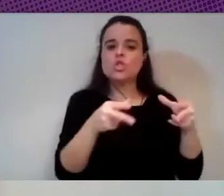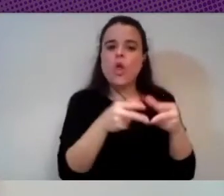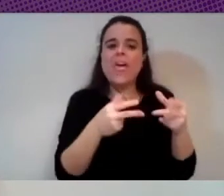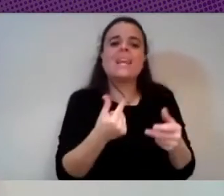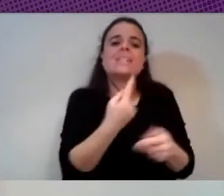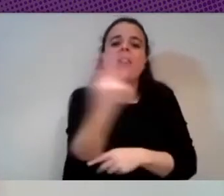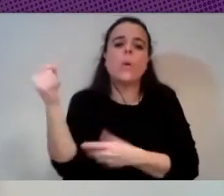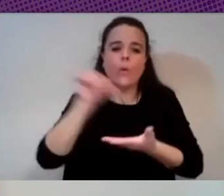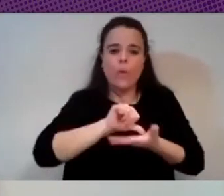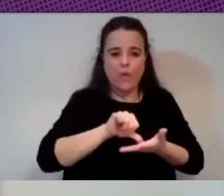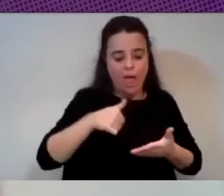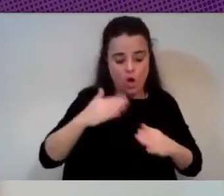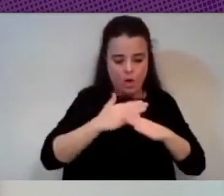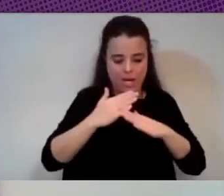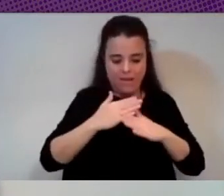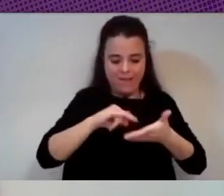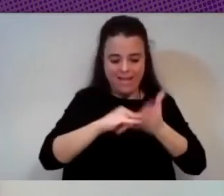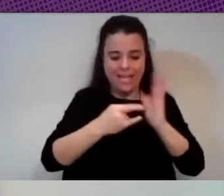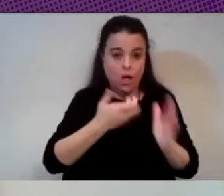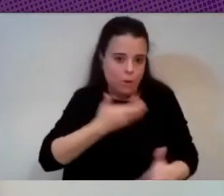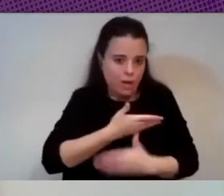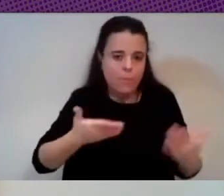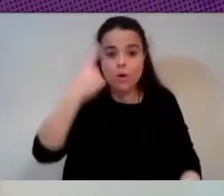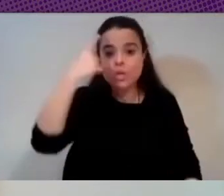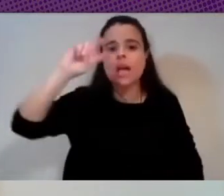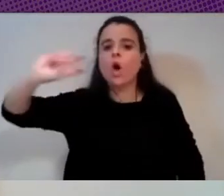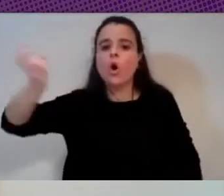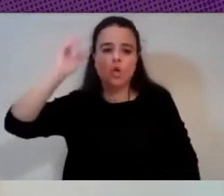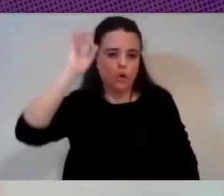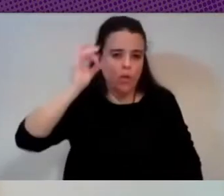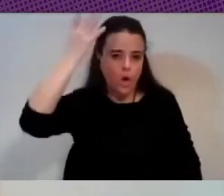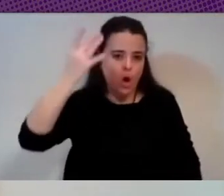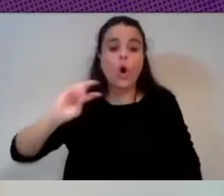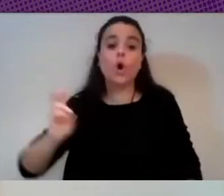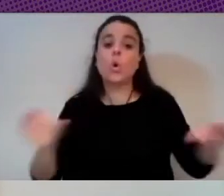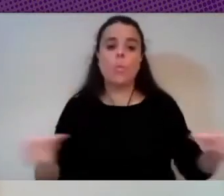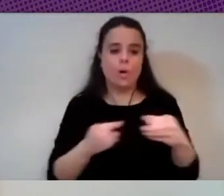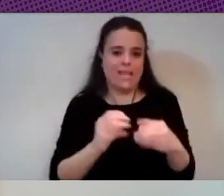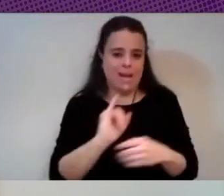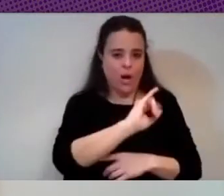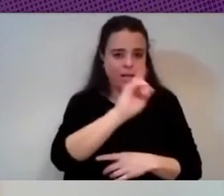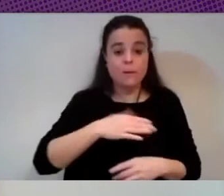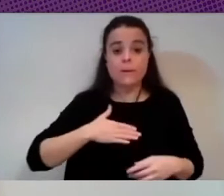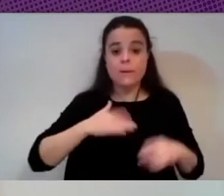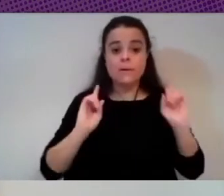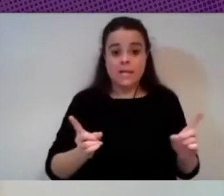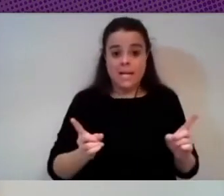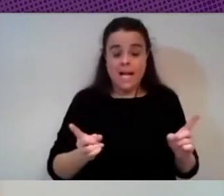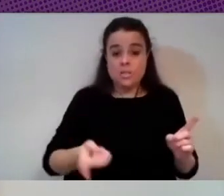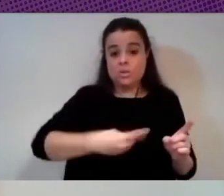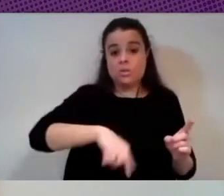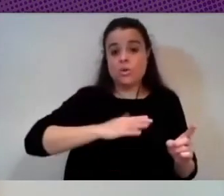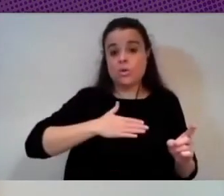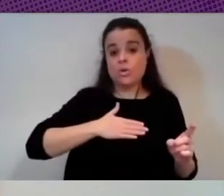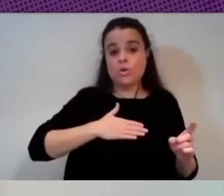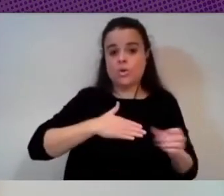técnico pero sabiendo que luego hay un nivel ideológico y luego hay otro comunitario y luego pues en nuestro caso nosotros nosotros vamos a donde están